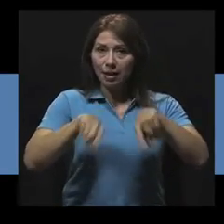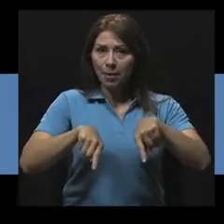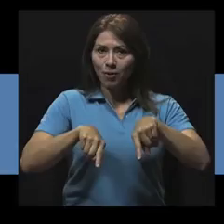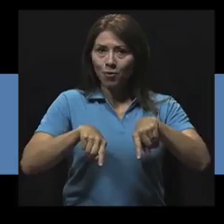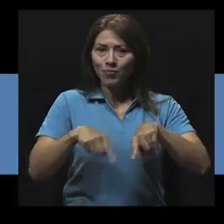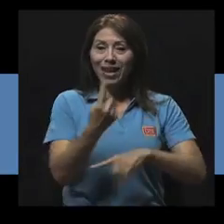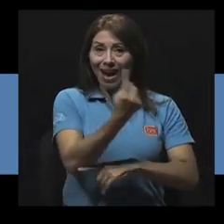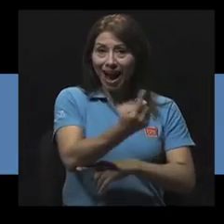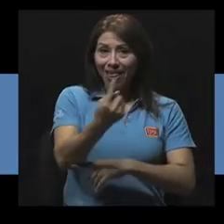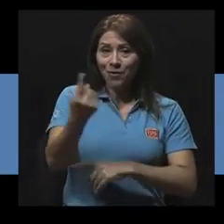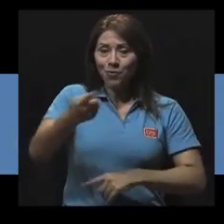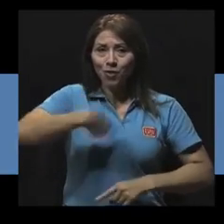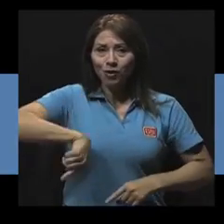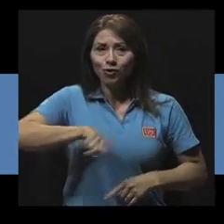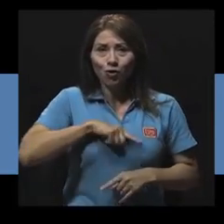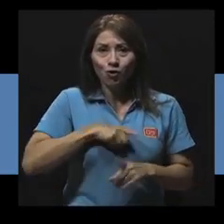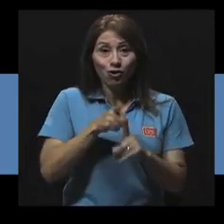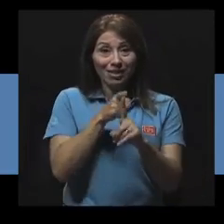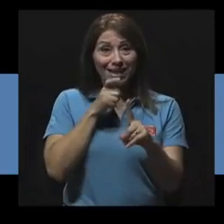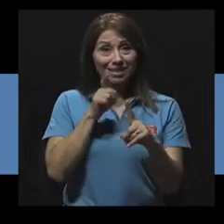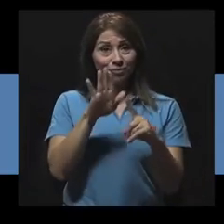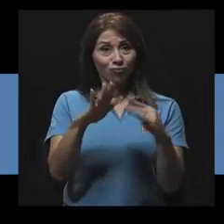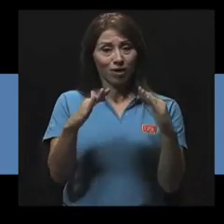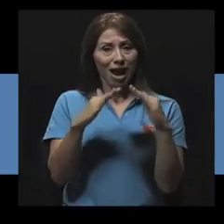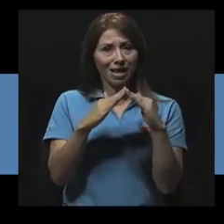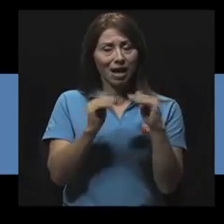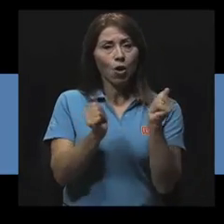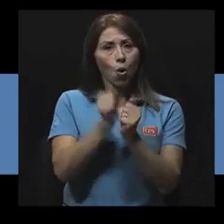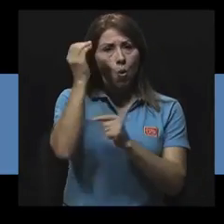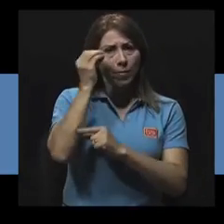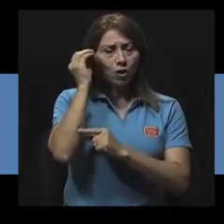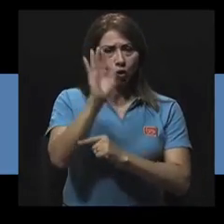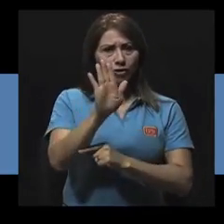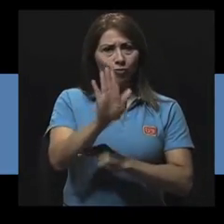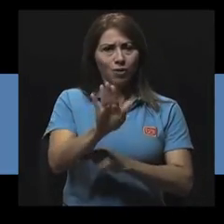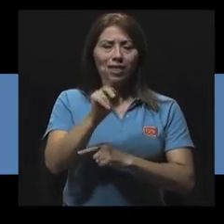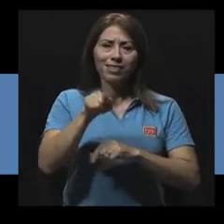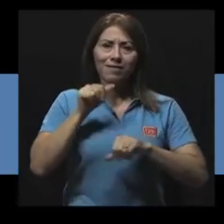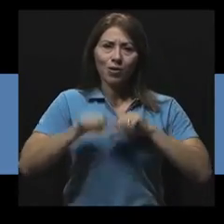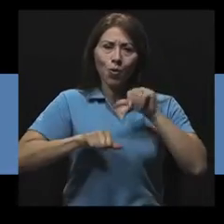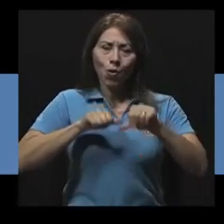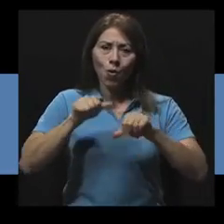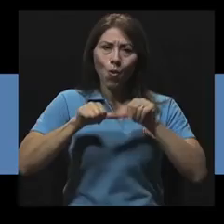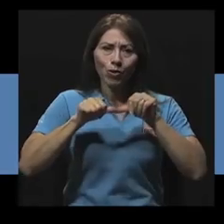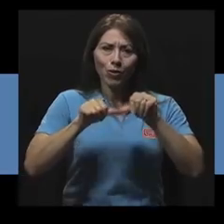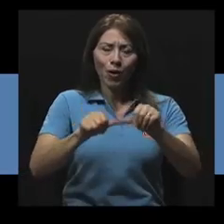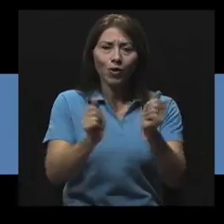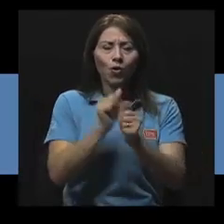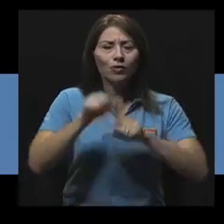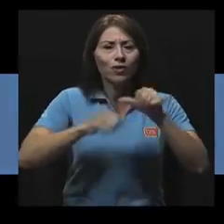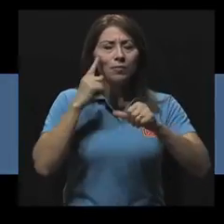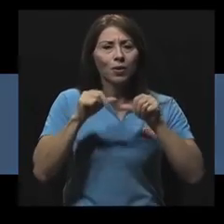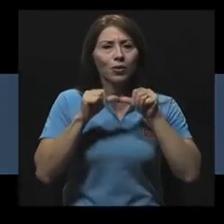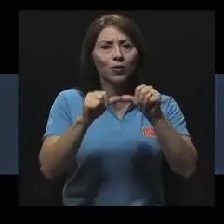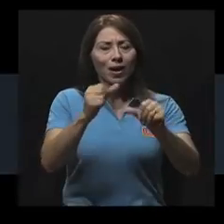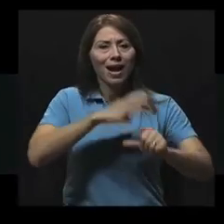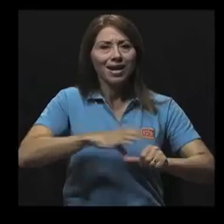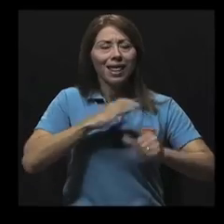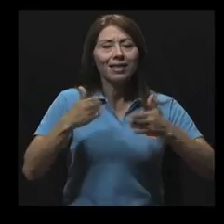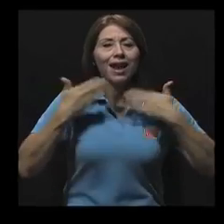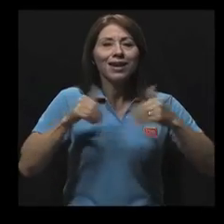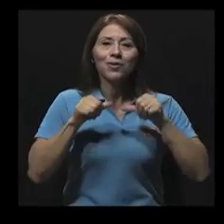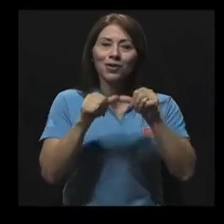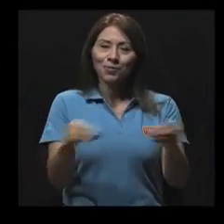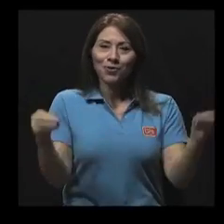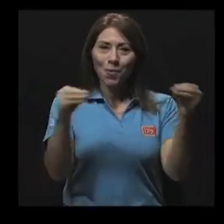embargo, cada uno de nosotros, desde casa y con sus opiniones, debe continuar con su esfuerzo de preservar la calidad del aire.